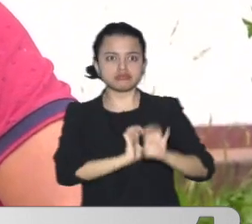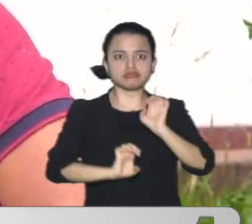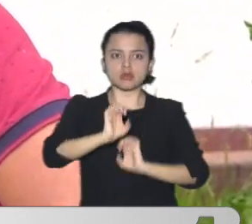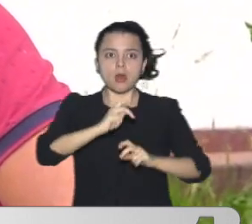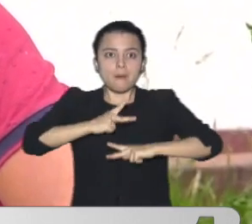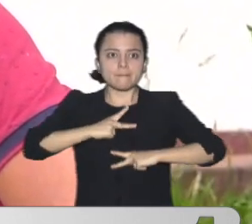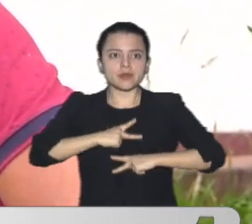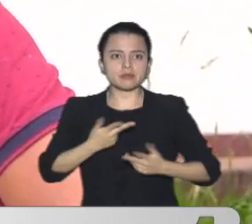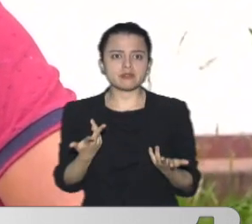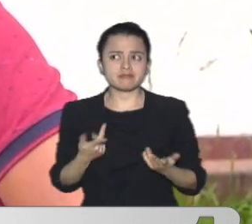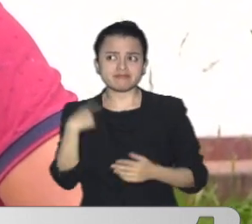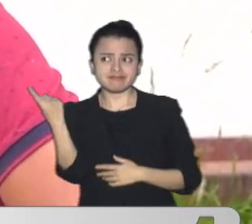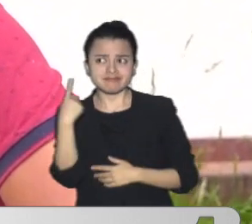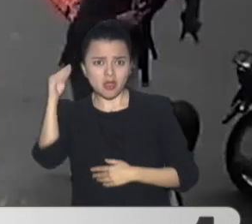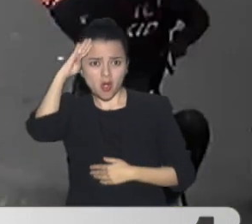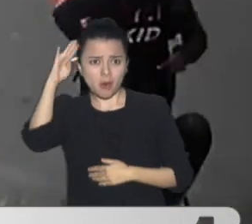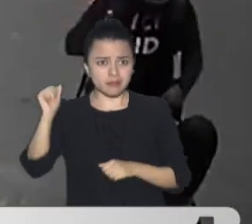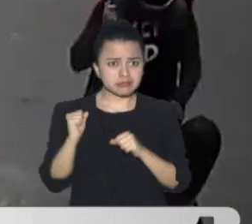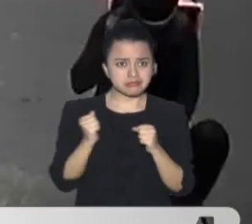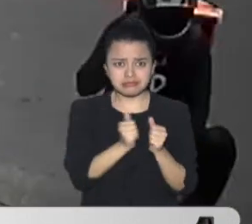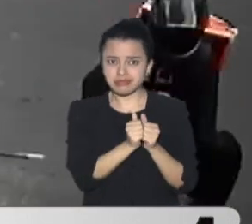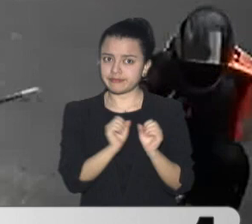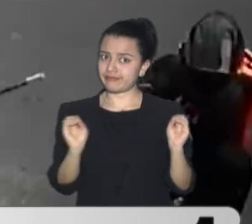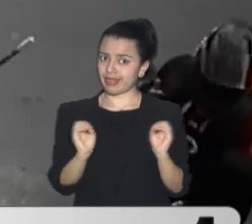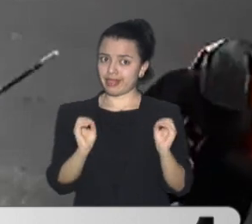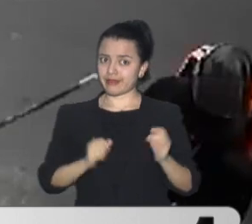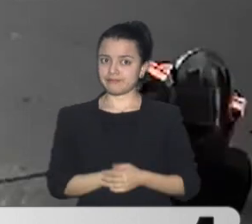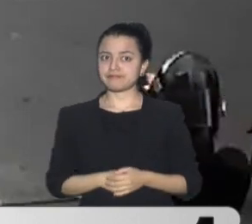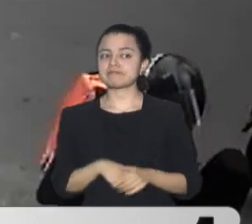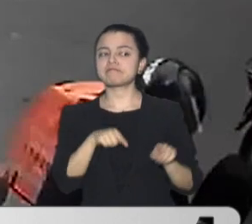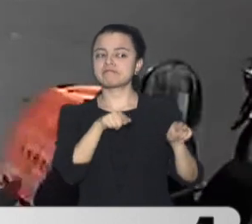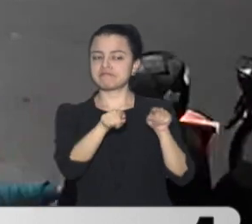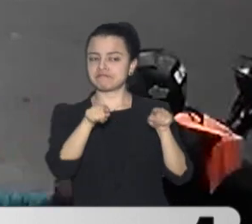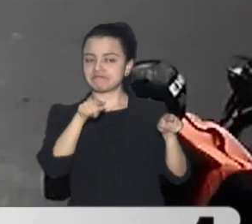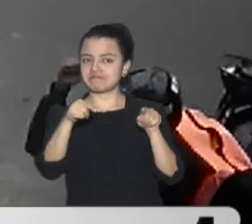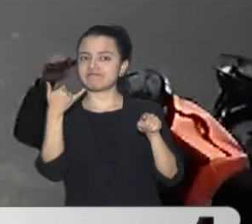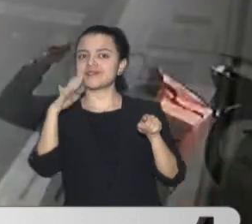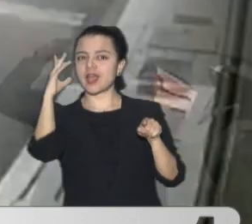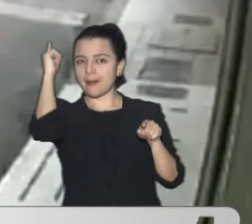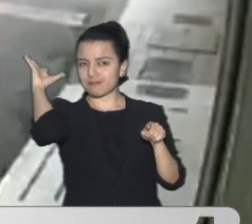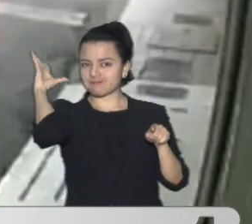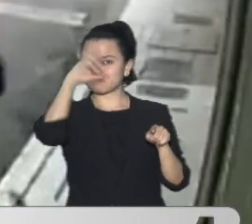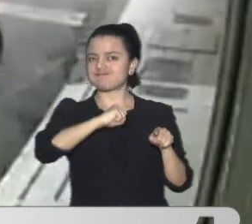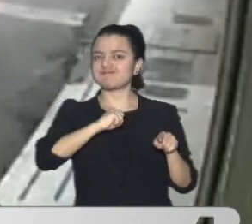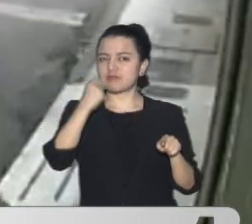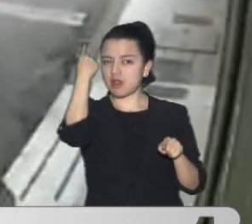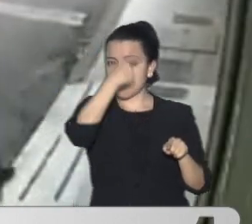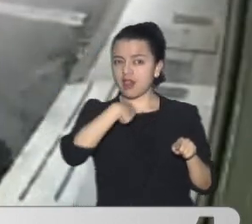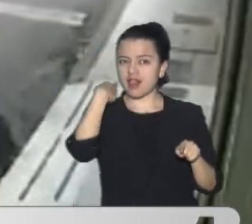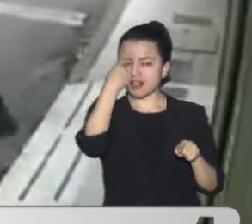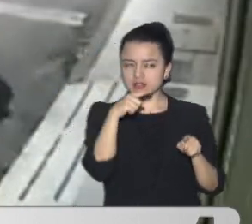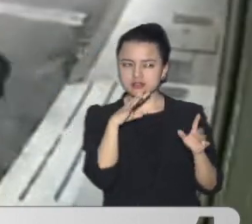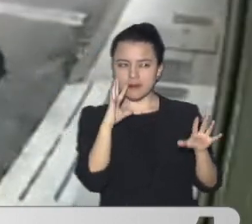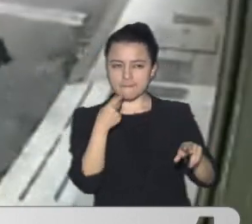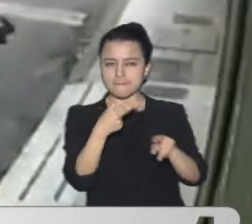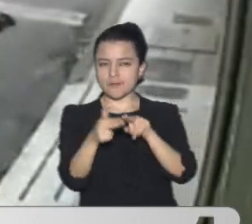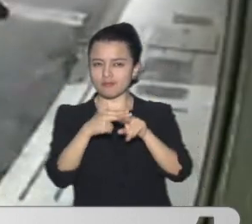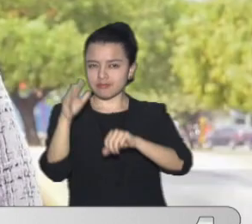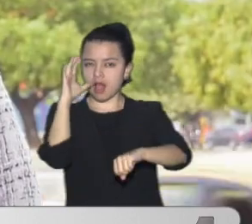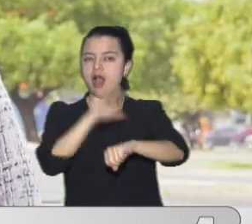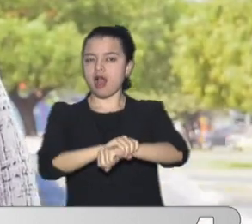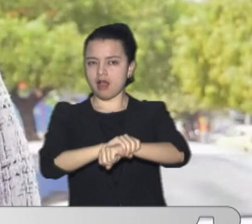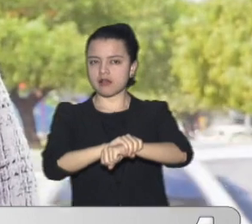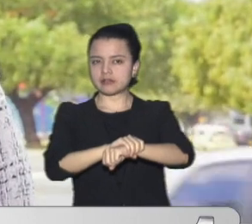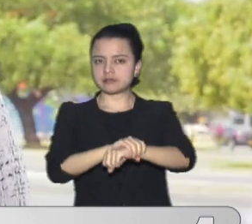Eso es lo que Generalmente pasa acá Varios delincuentes Han sido identificados Y según las autoridades Próximos a ser capturados